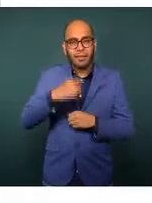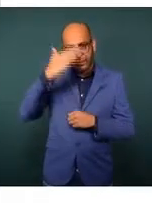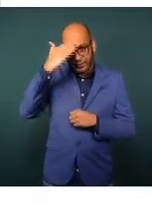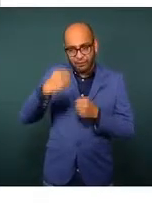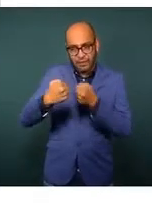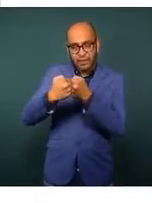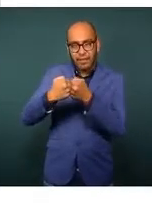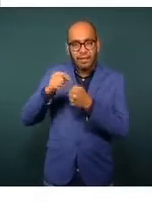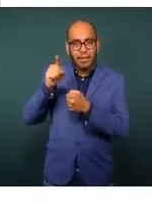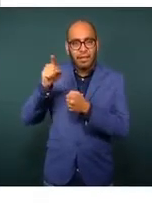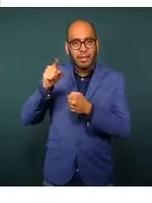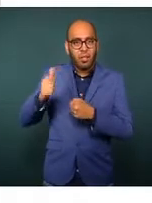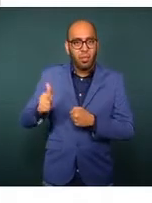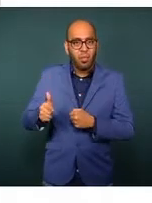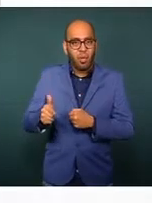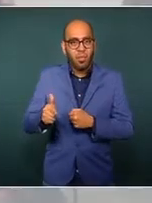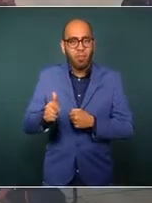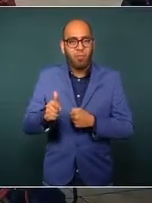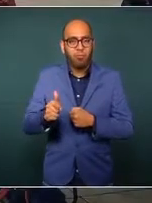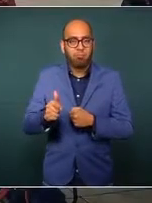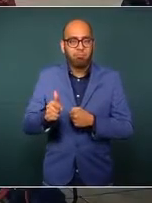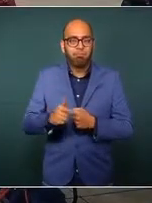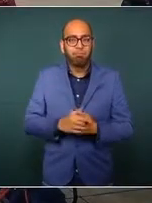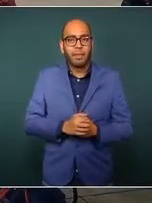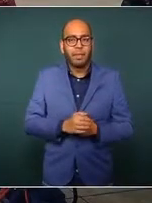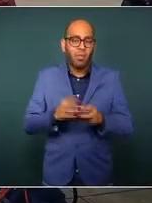que es la que se, en el caso de robo de combustible.